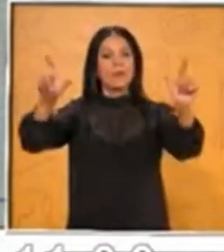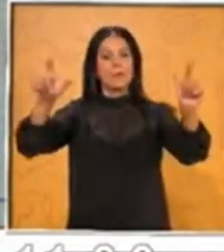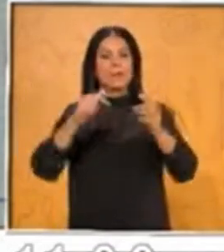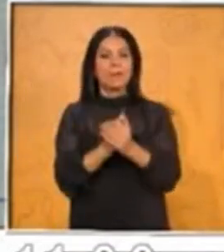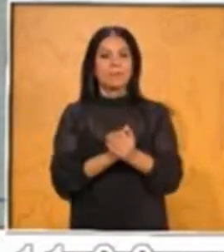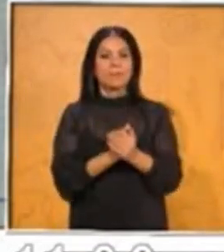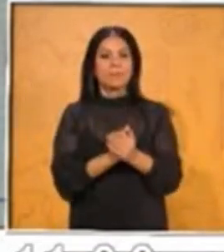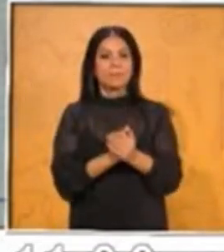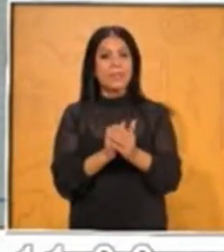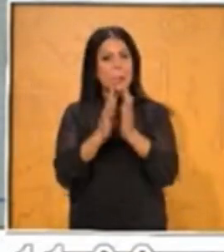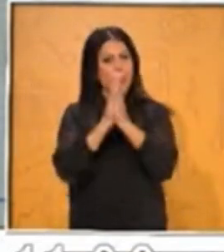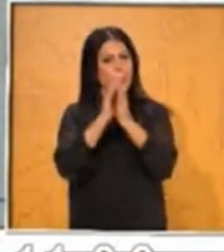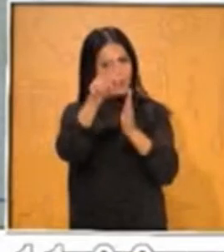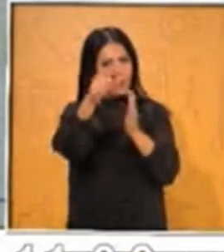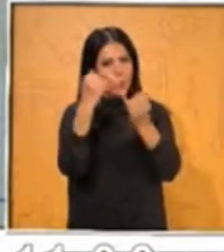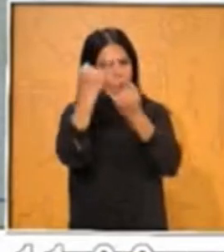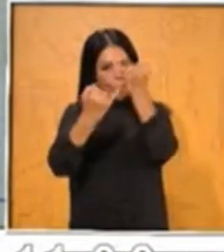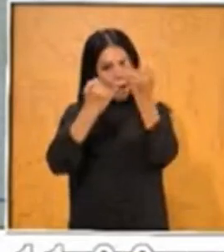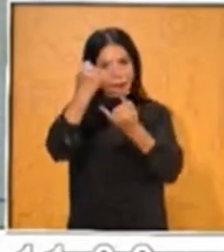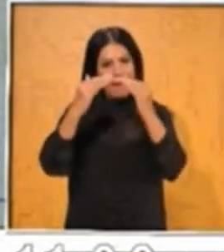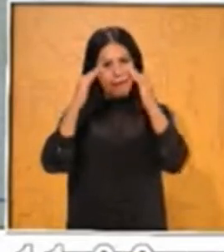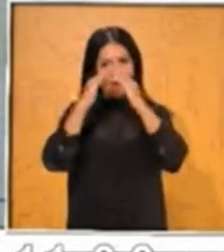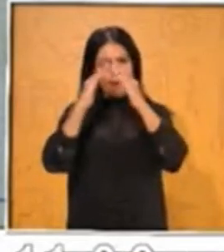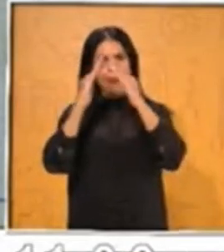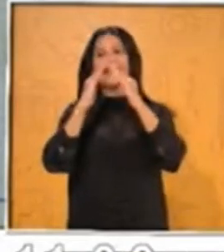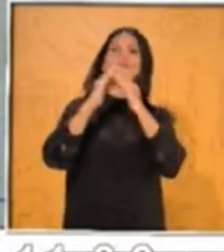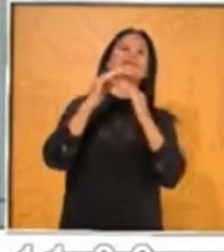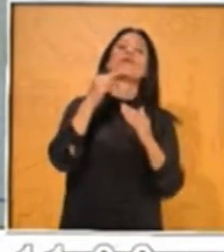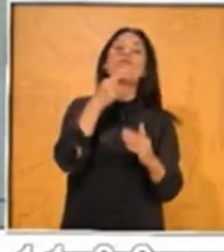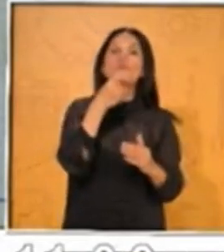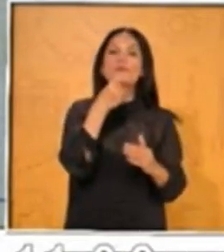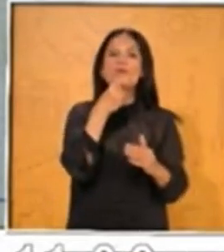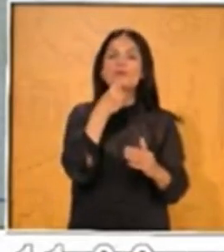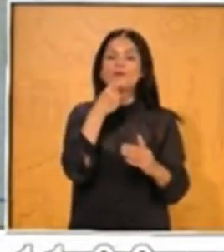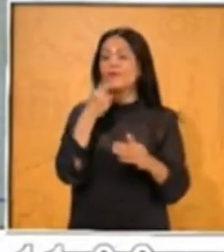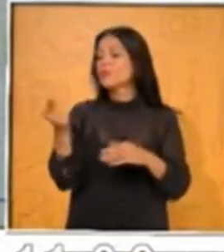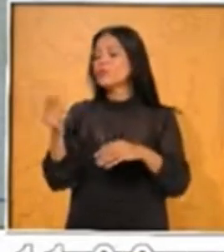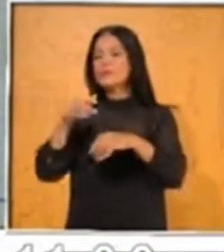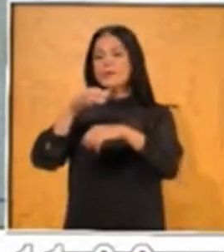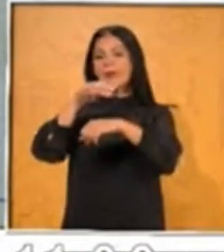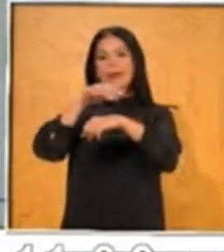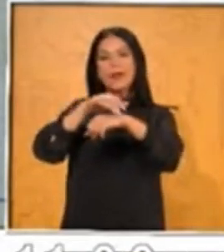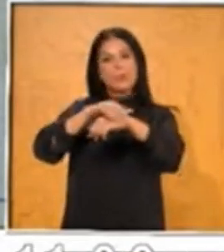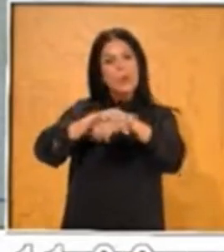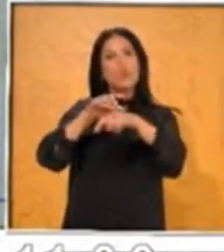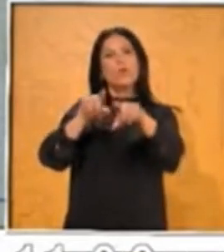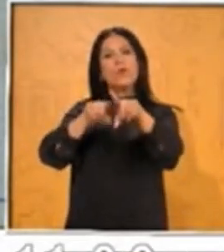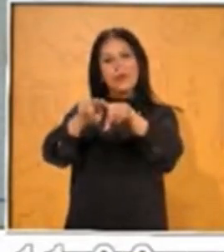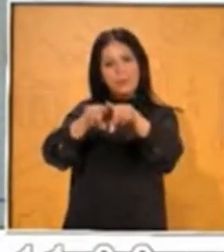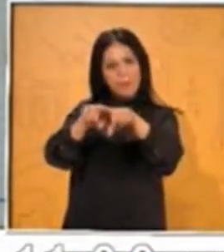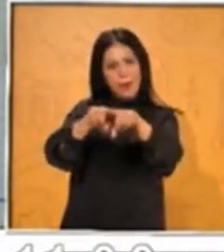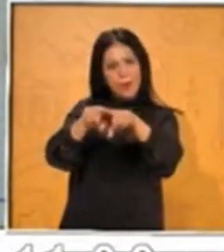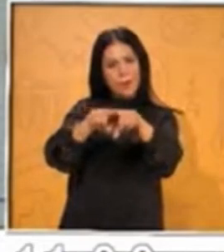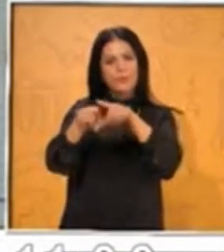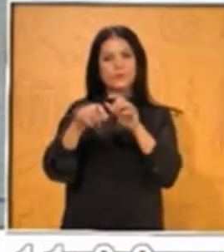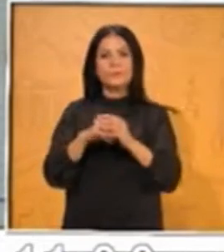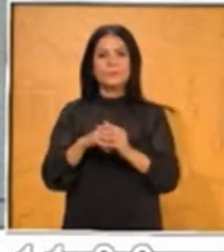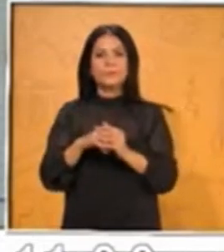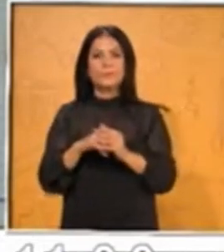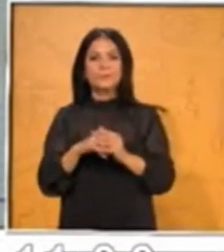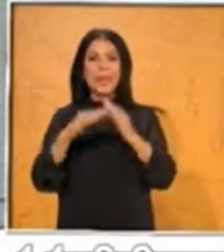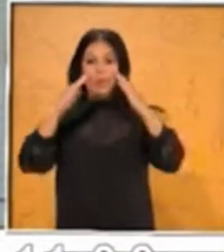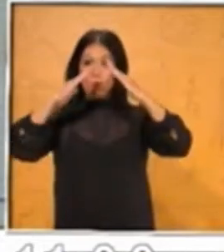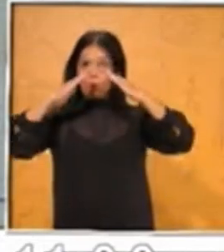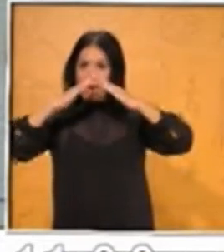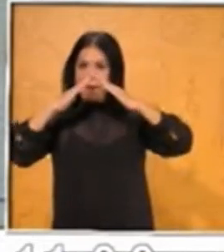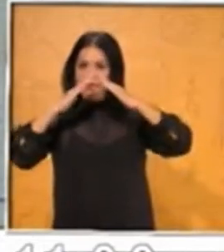anímense, manden más fotos. No tiene que ser con naranjas, déjenos ver su creatividad y quiero ver qué es